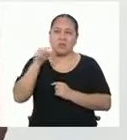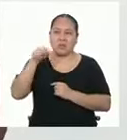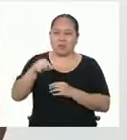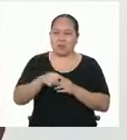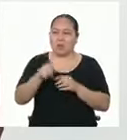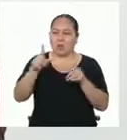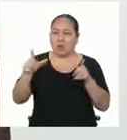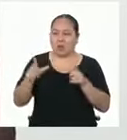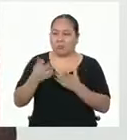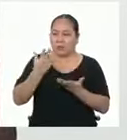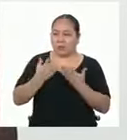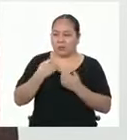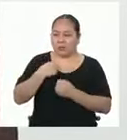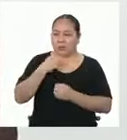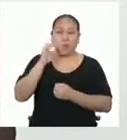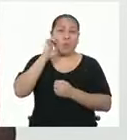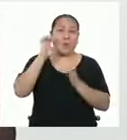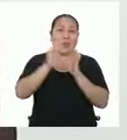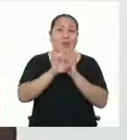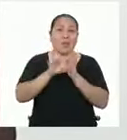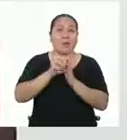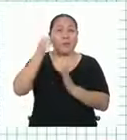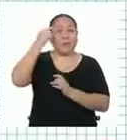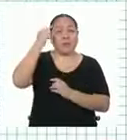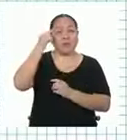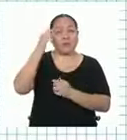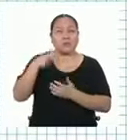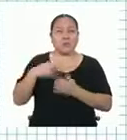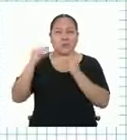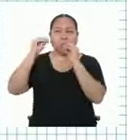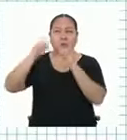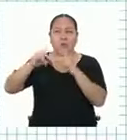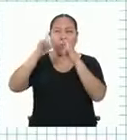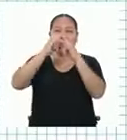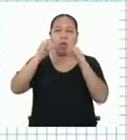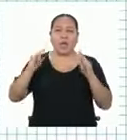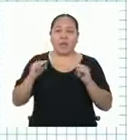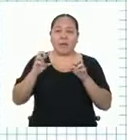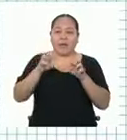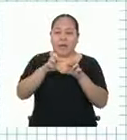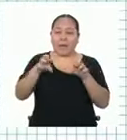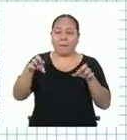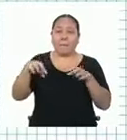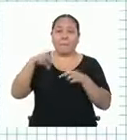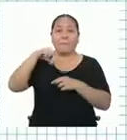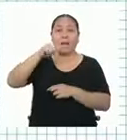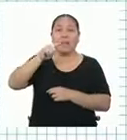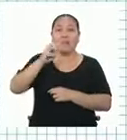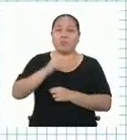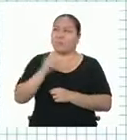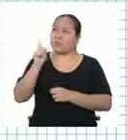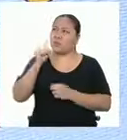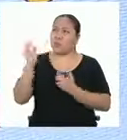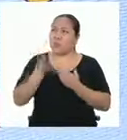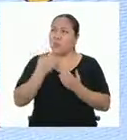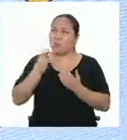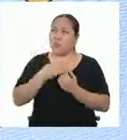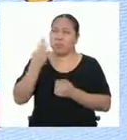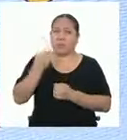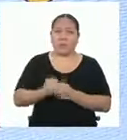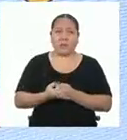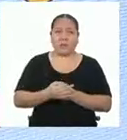tienen un gran potencial. Yo, por ejemplo, creo que podría poner una carpa en el patio. Pero no es tan fácil, ¿no?